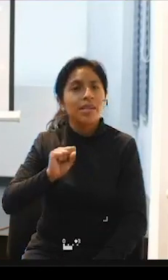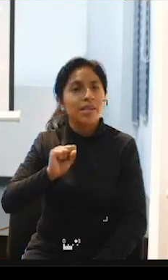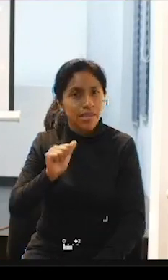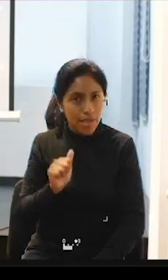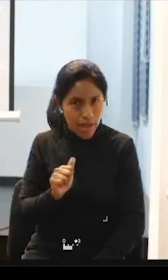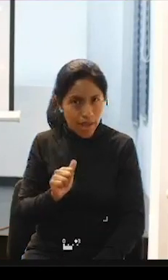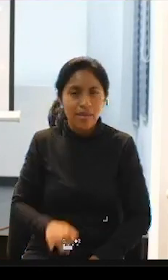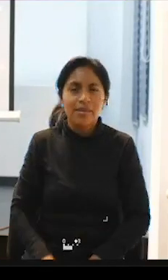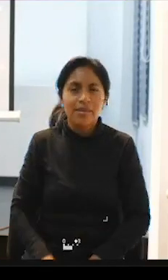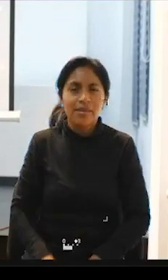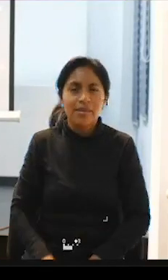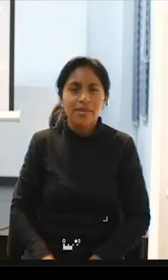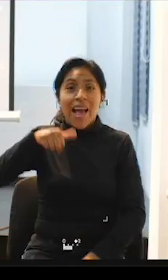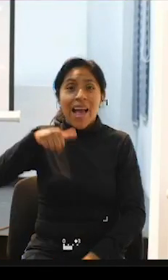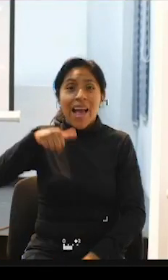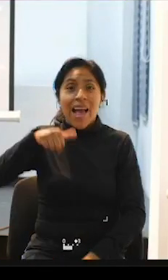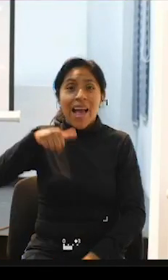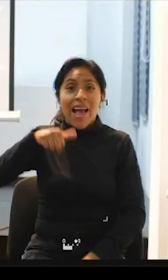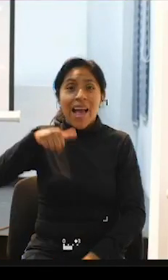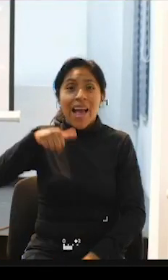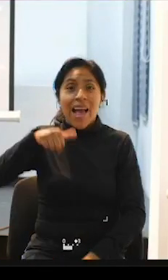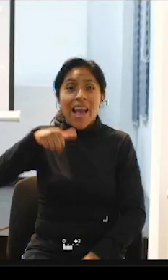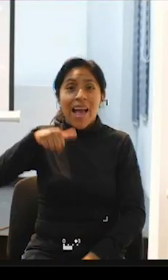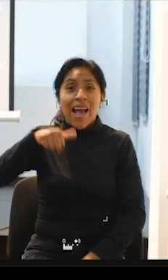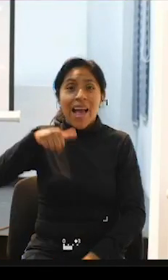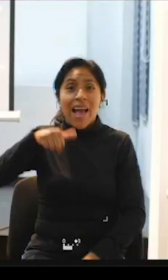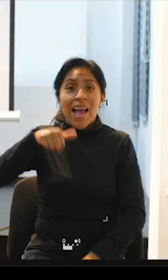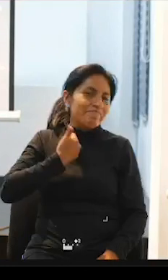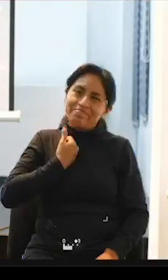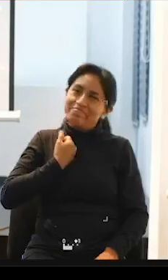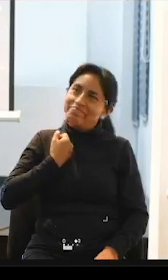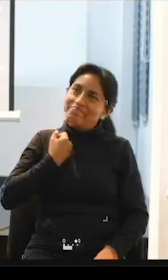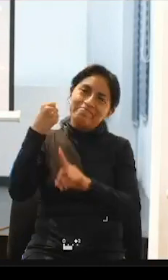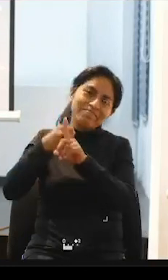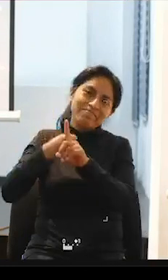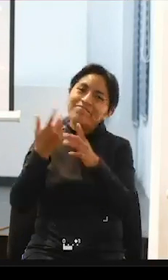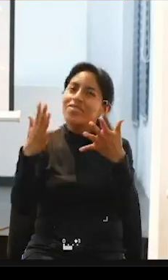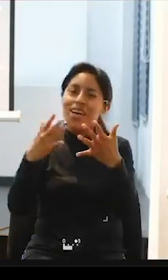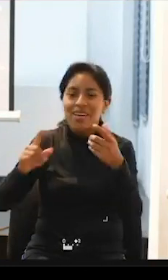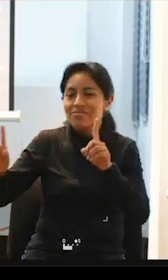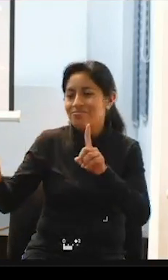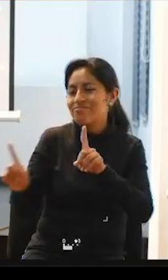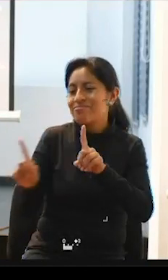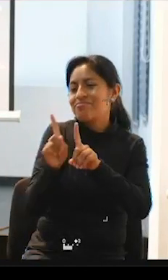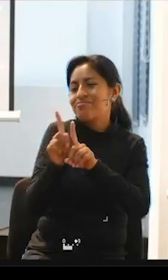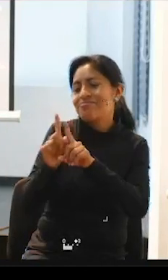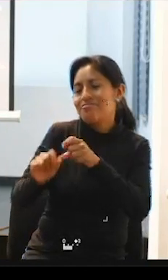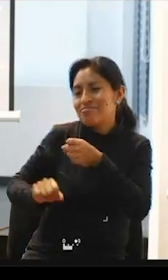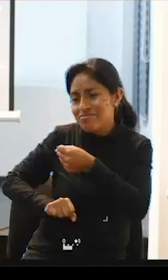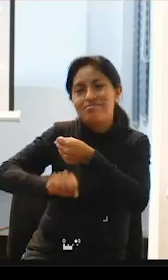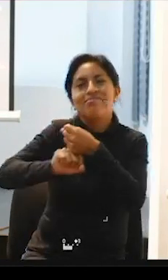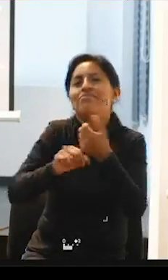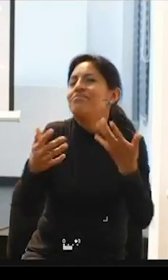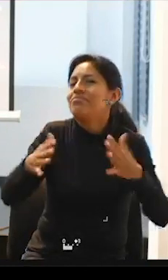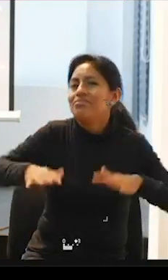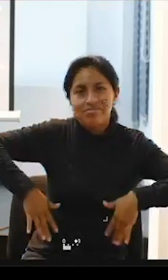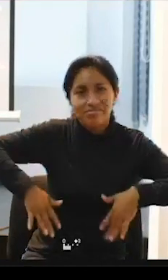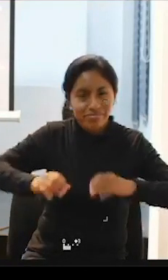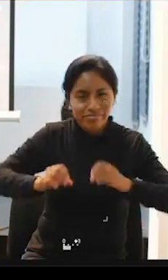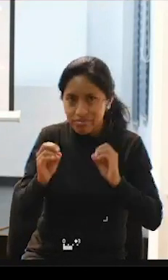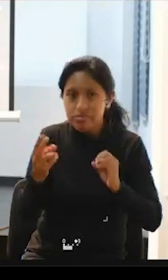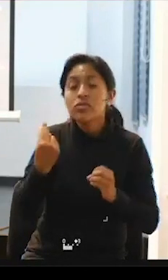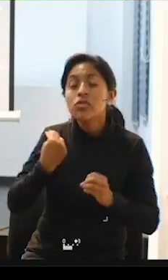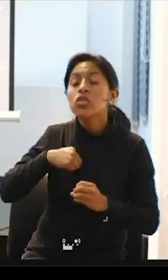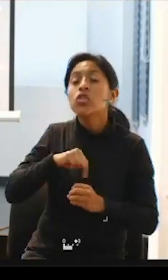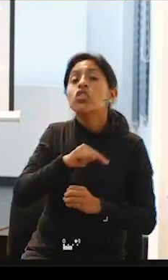buscamos la vida no es público el servicio lo estamos vendiendo estamos dando este servicio a